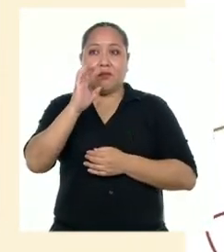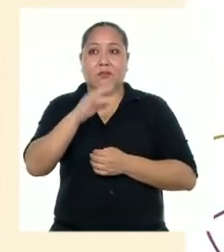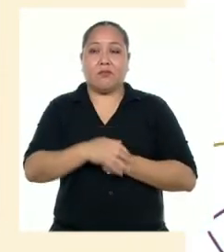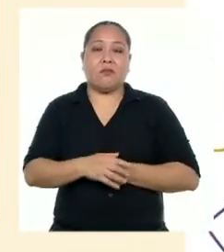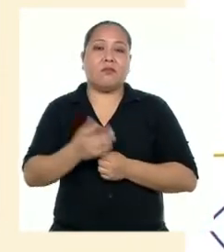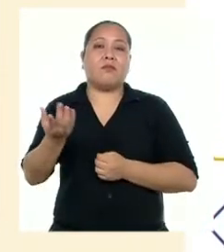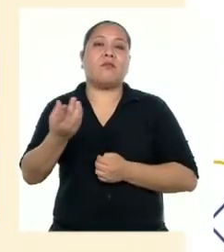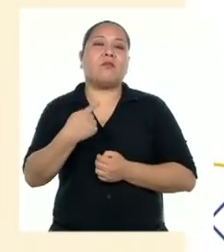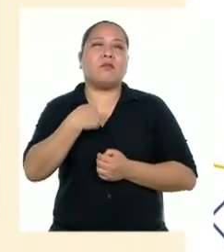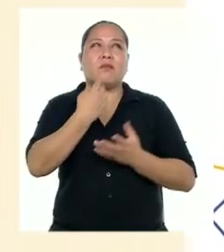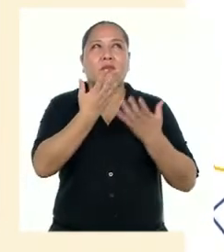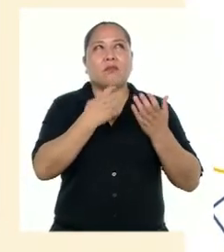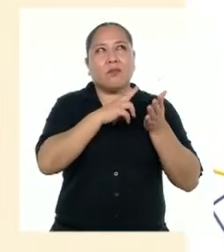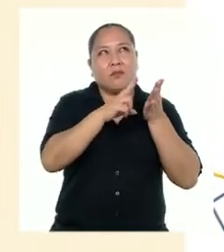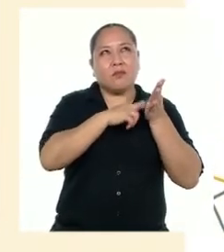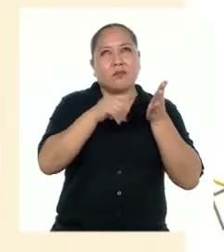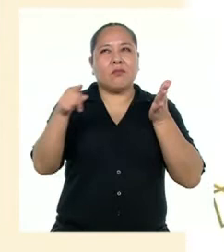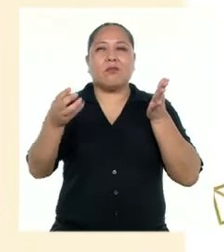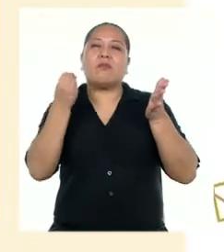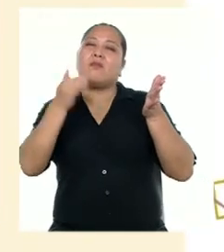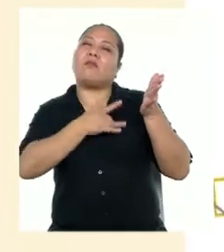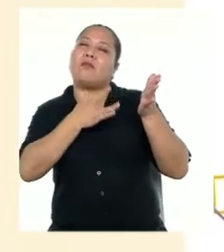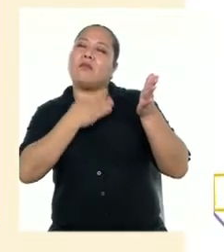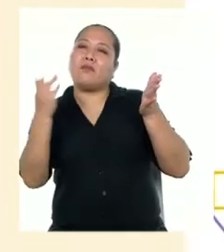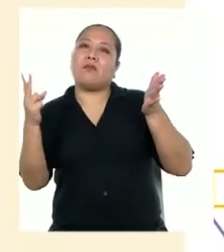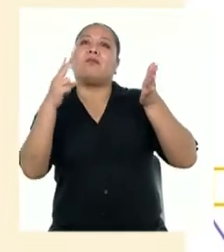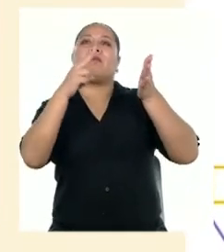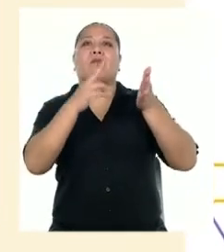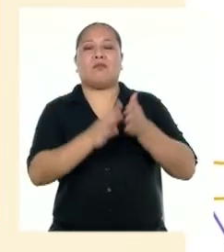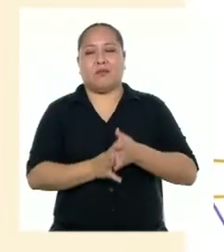texto tenga en quienes lo vayan a leer.